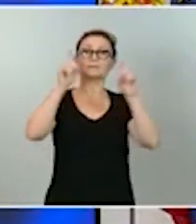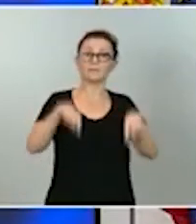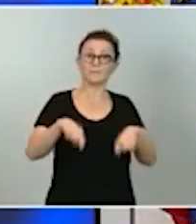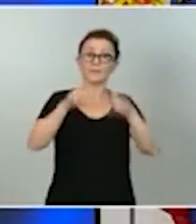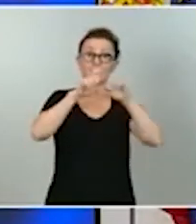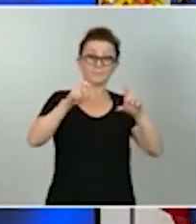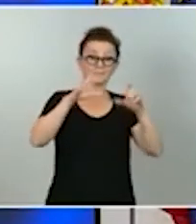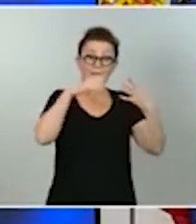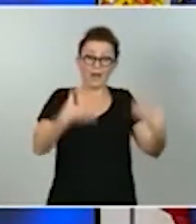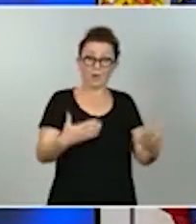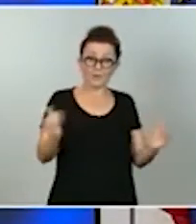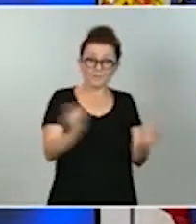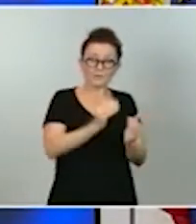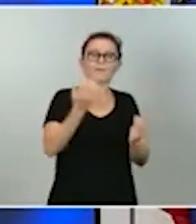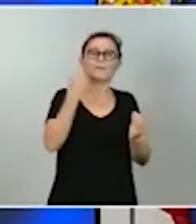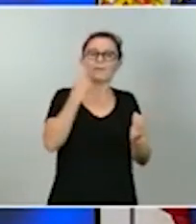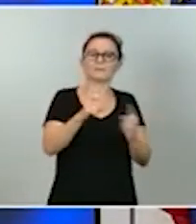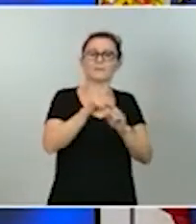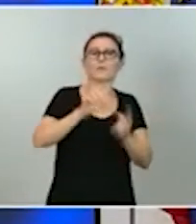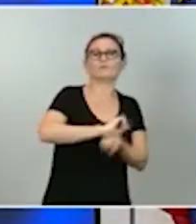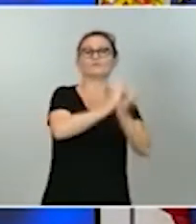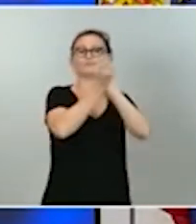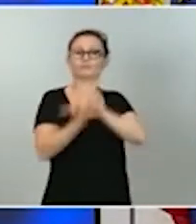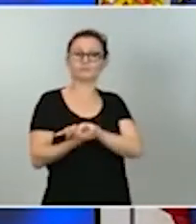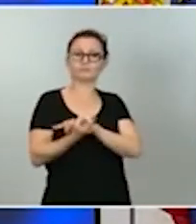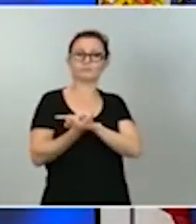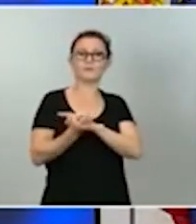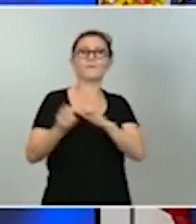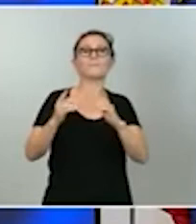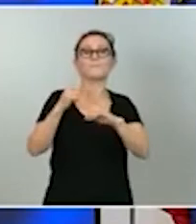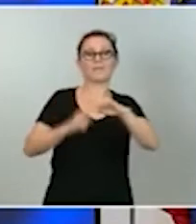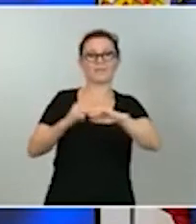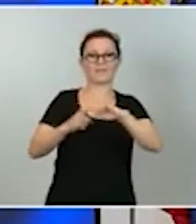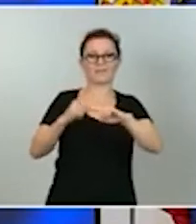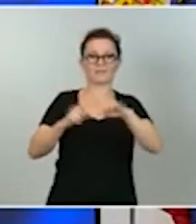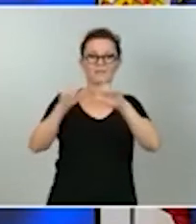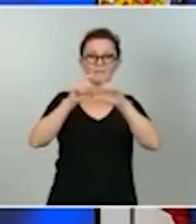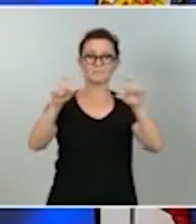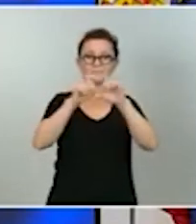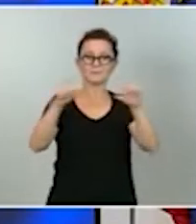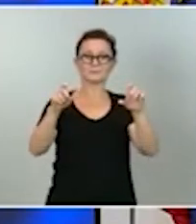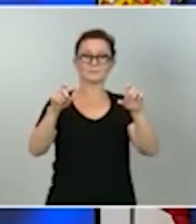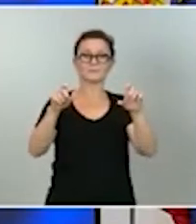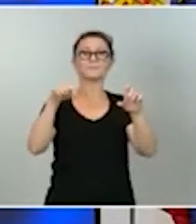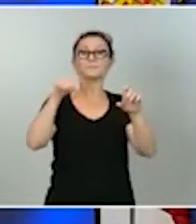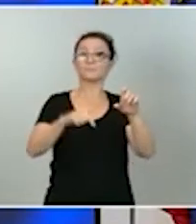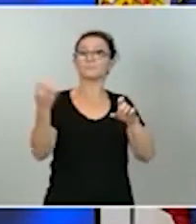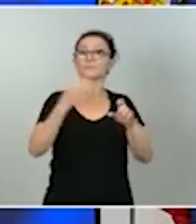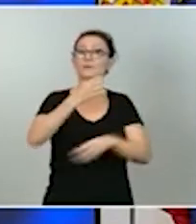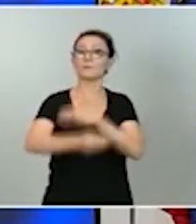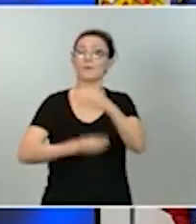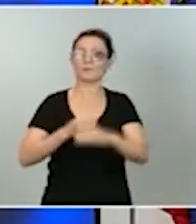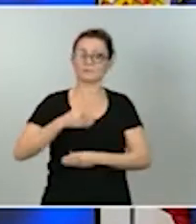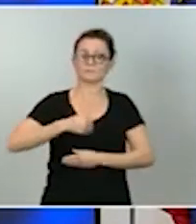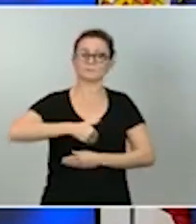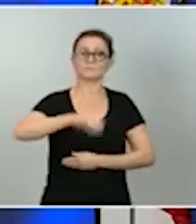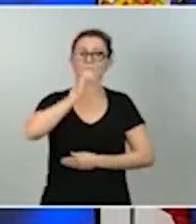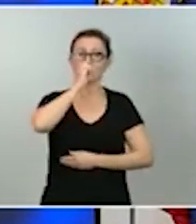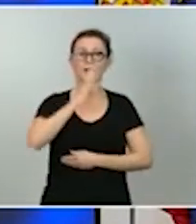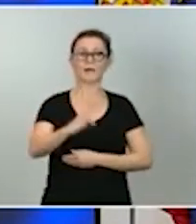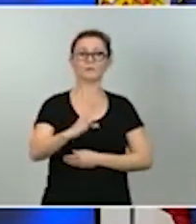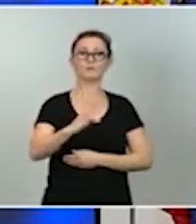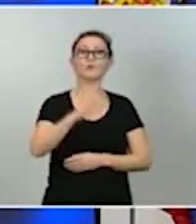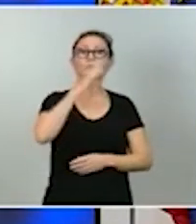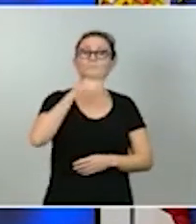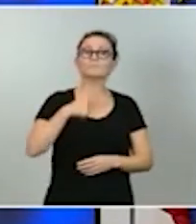tienen que dar ese salto hacia la mediana empresa, y eso tendremos que hacerlo durante los próximos años. Por tanto, da un horizonte